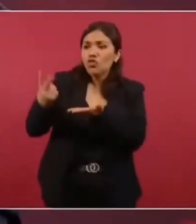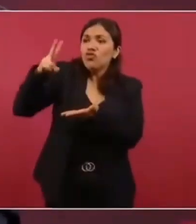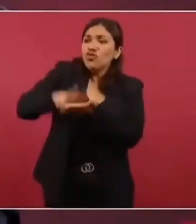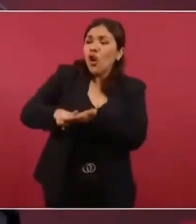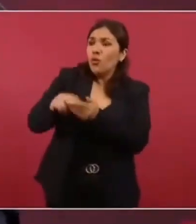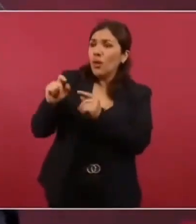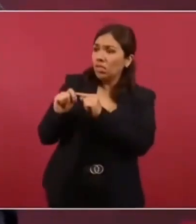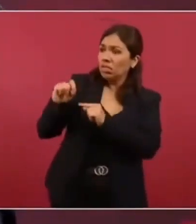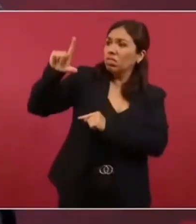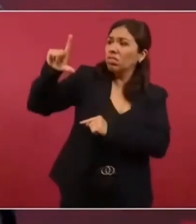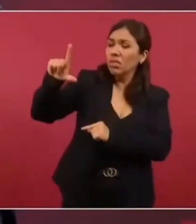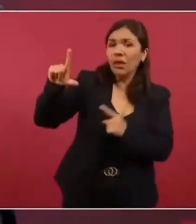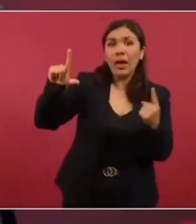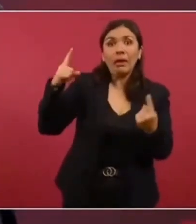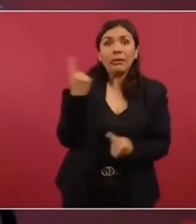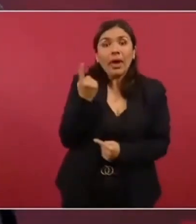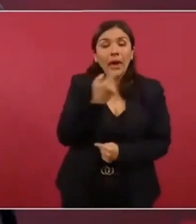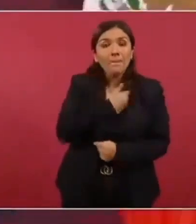México.